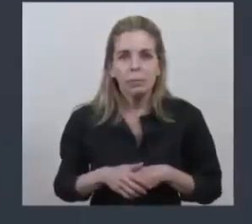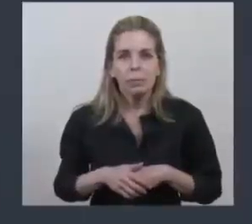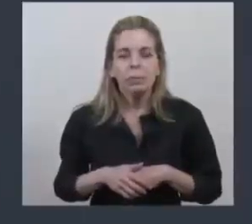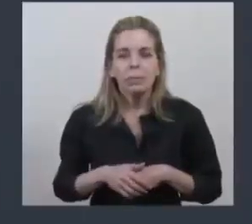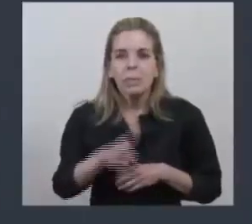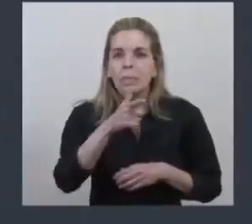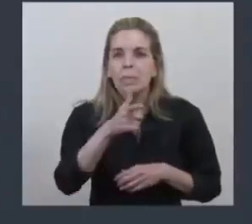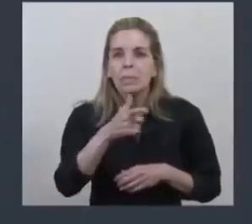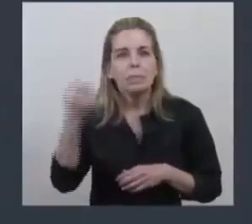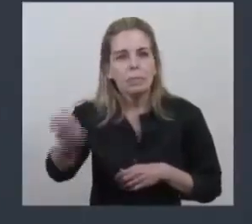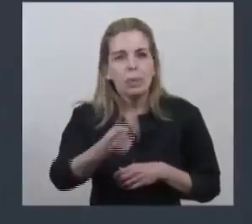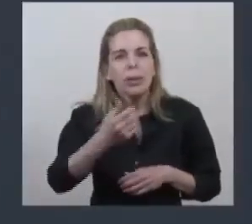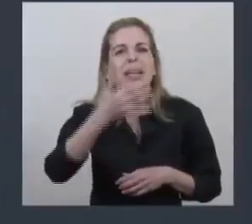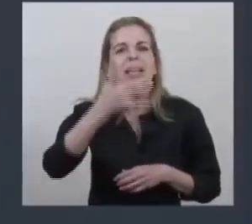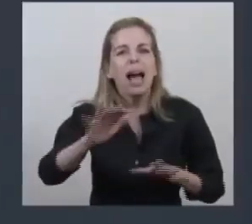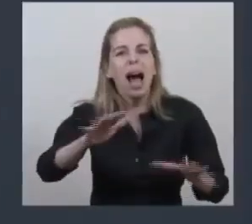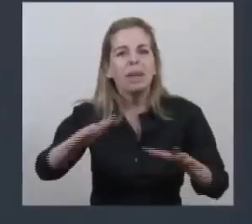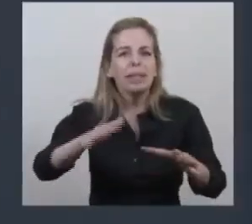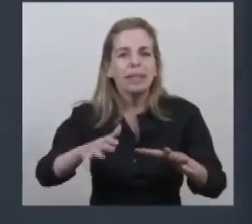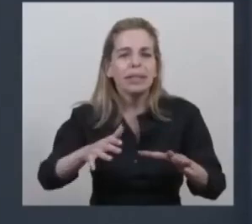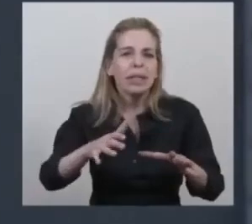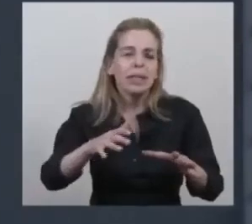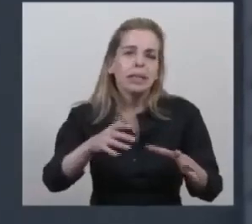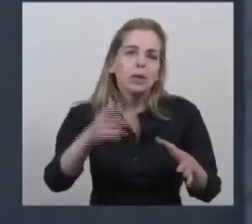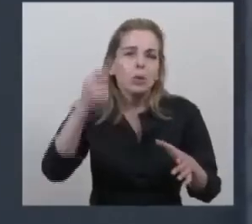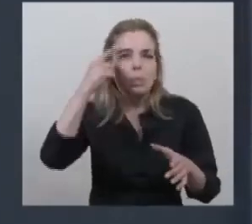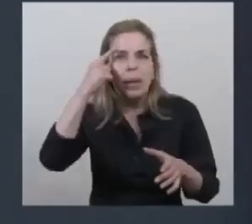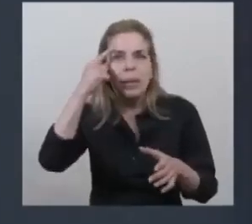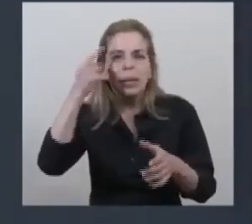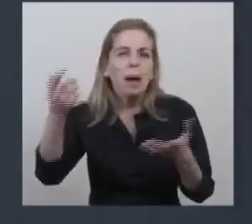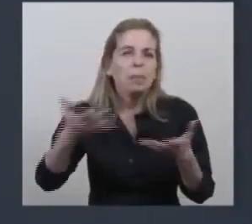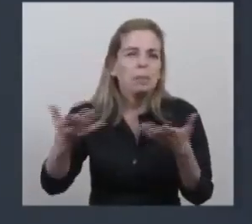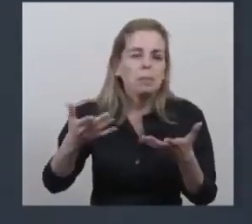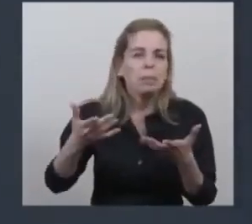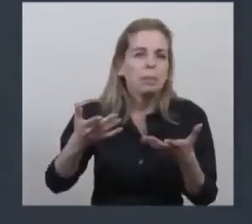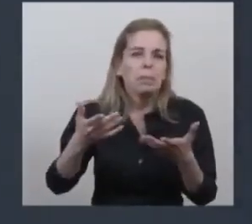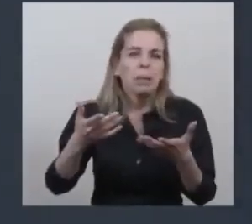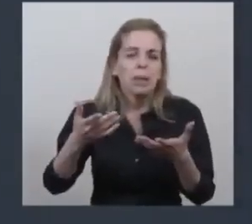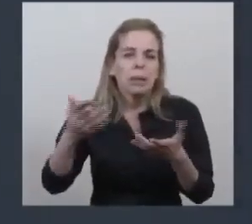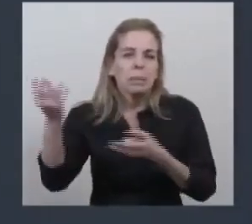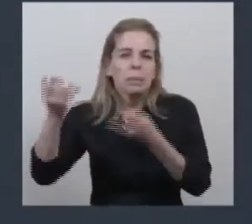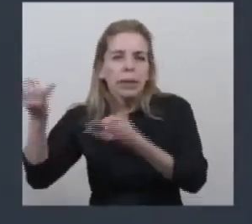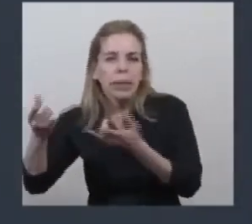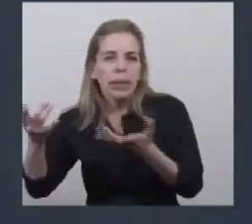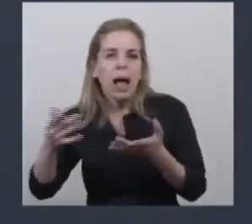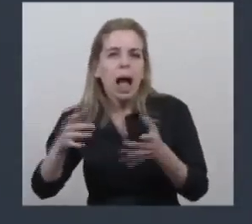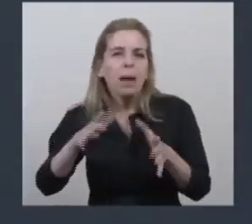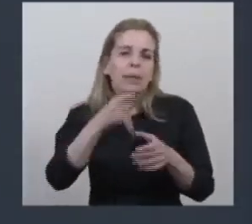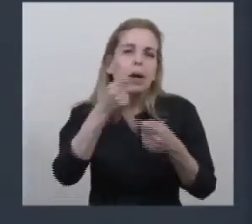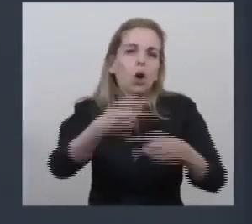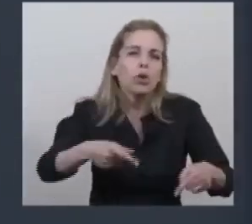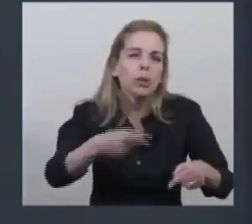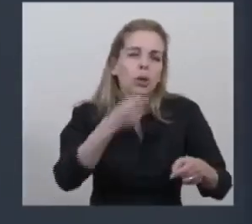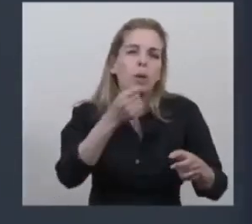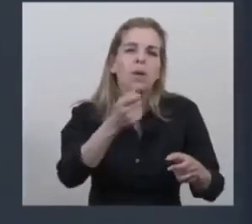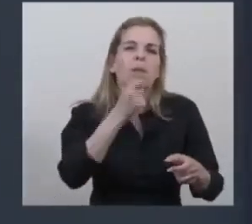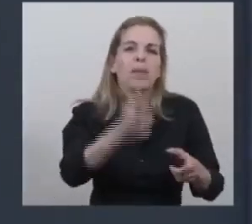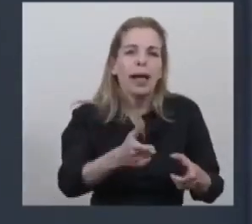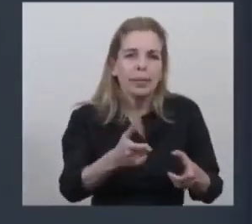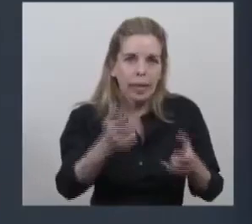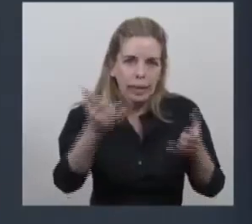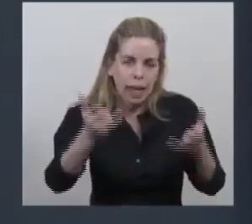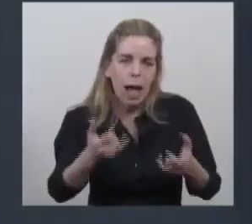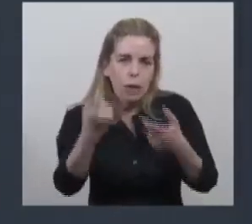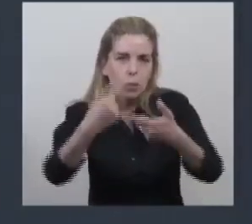entender porque a veces las cosas son mucho más sencillas que una gran conspiración, son mucho más sencillas, los problemas se pueden no